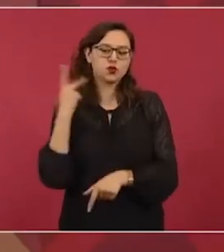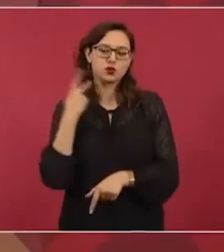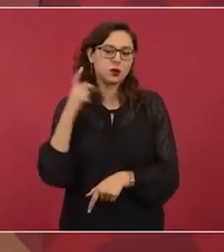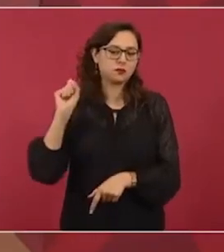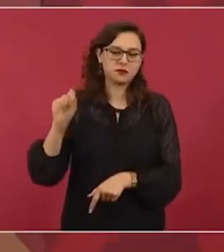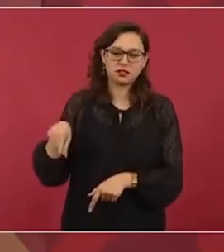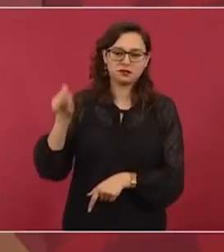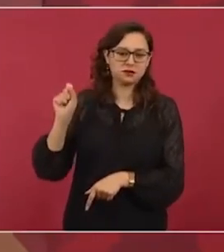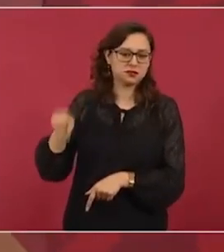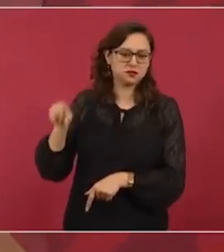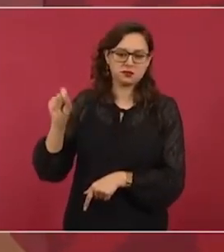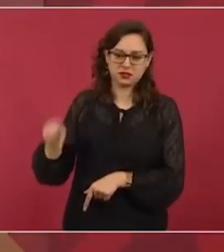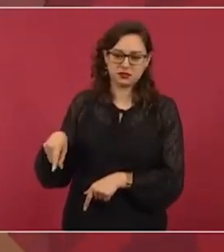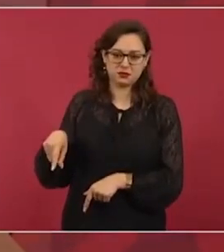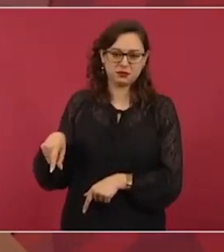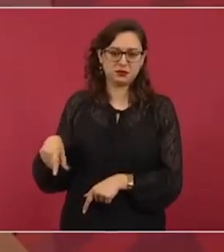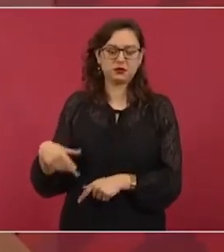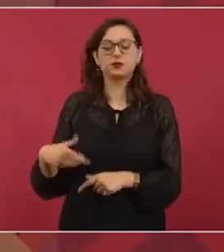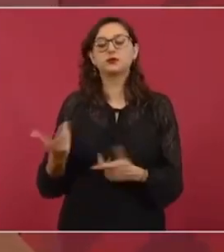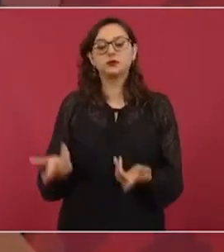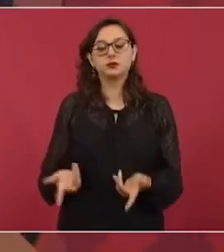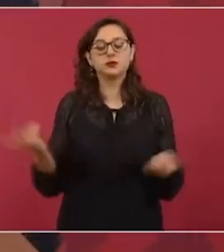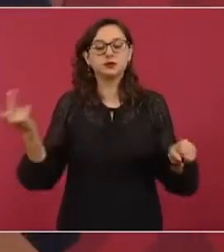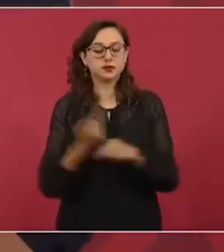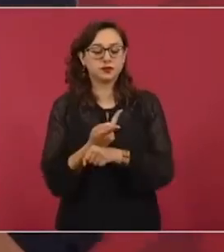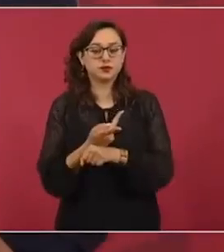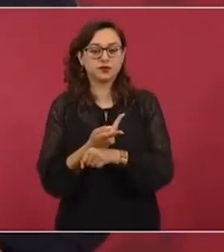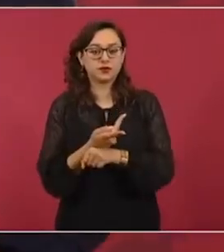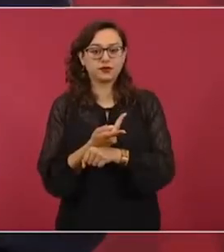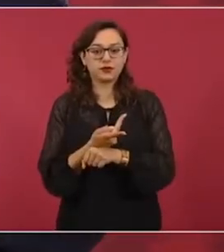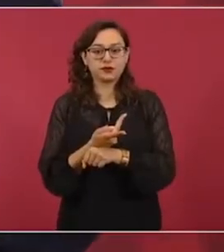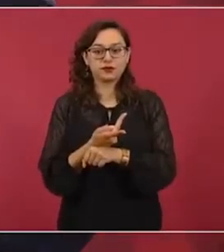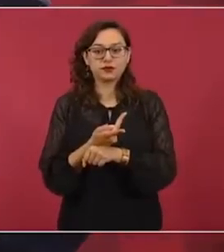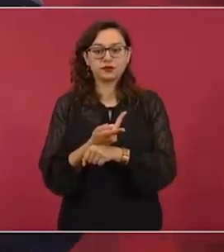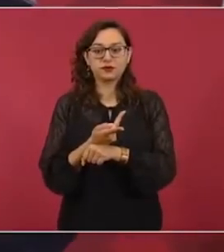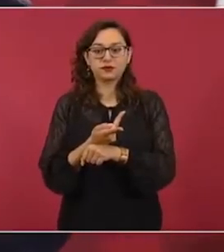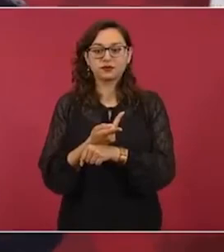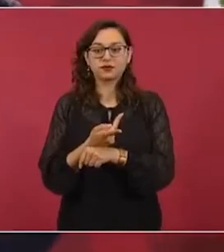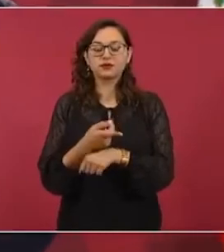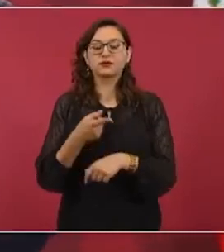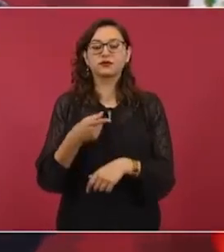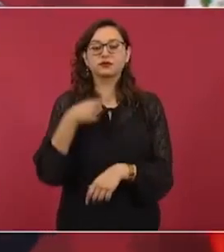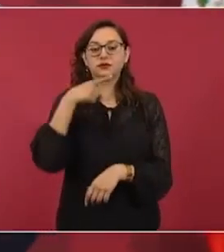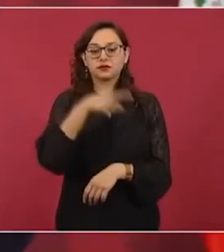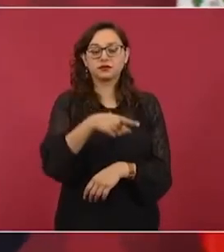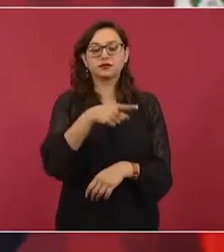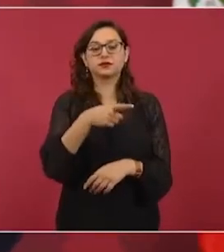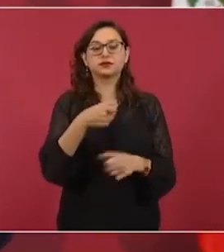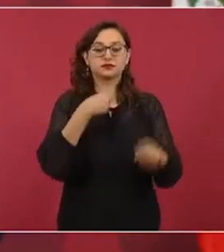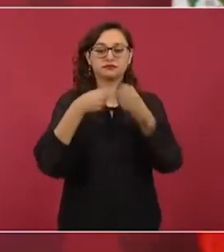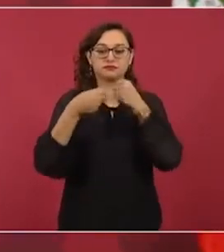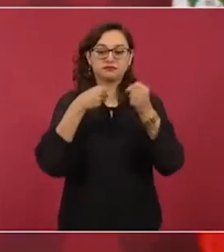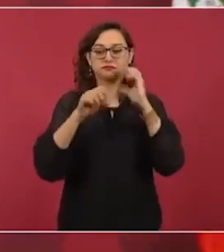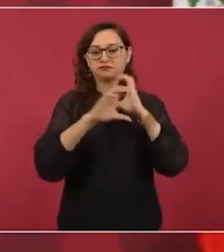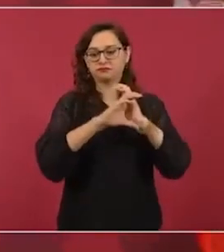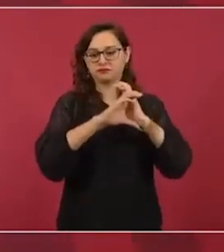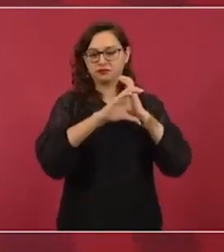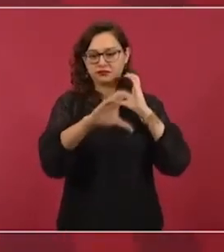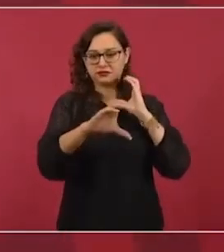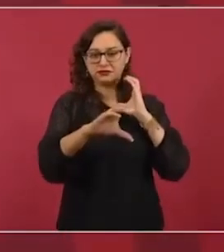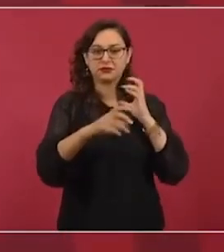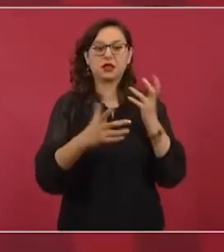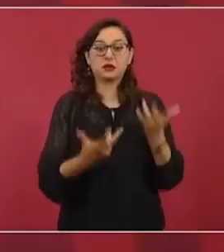ya los llevaban en camiones a los periodistas. ya después eran